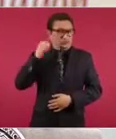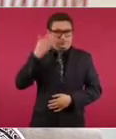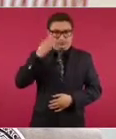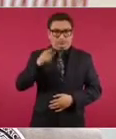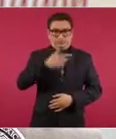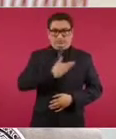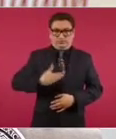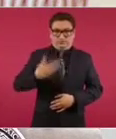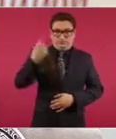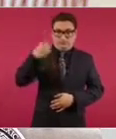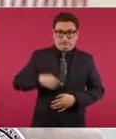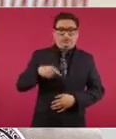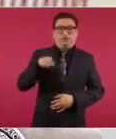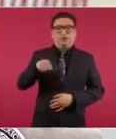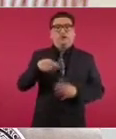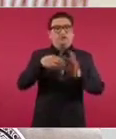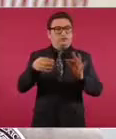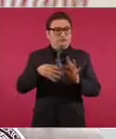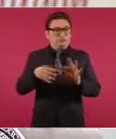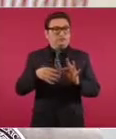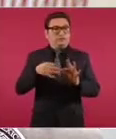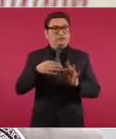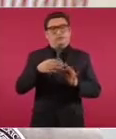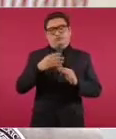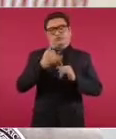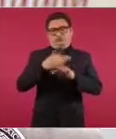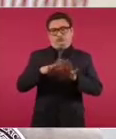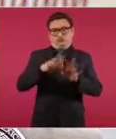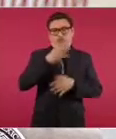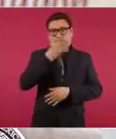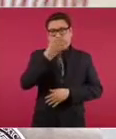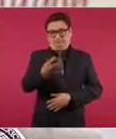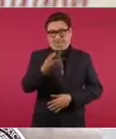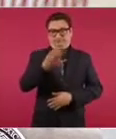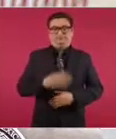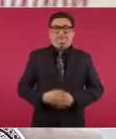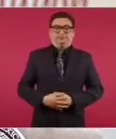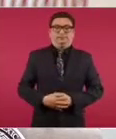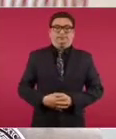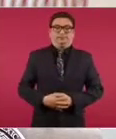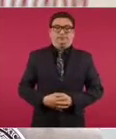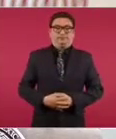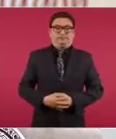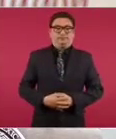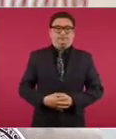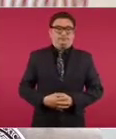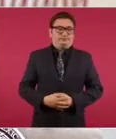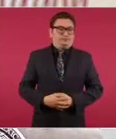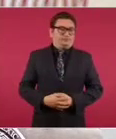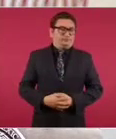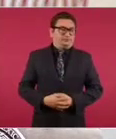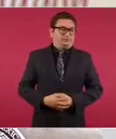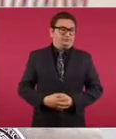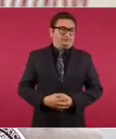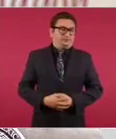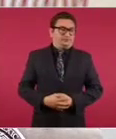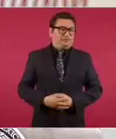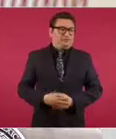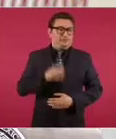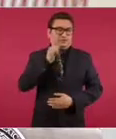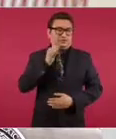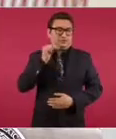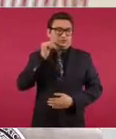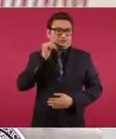del señor presidente, damos a conocer algunos elementos. En primer término, en el evento de ayer